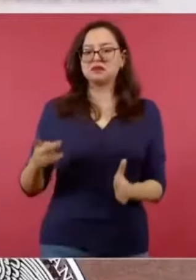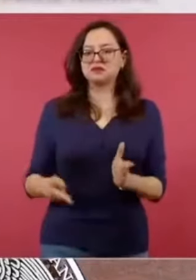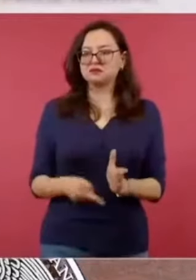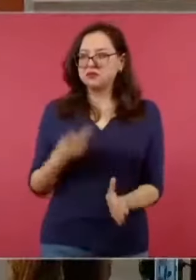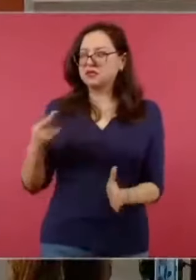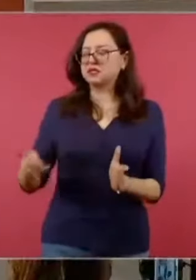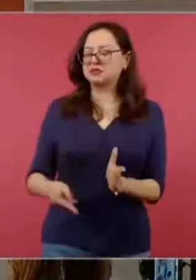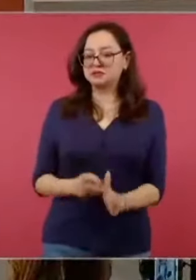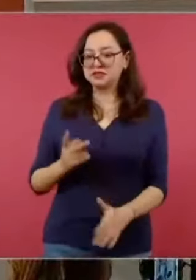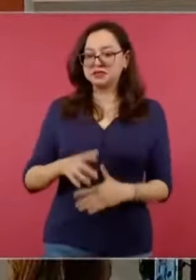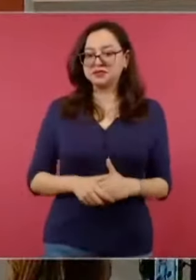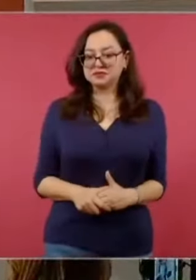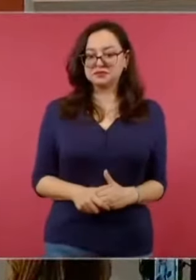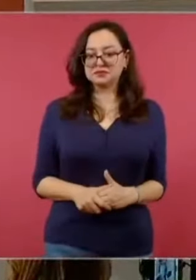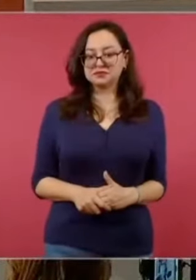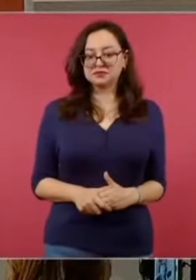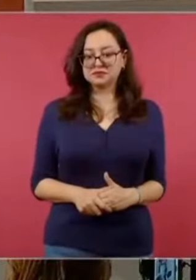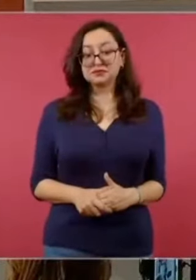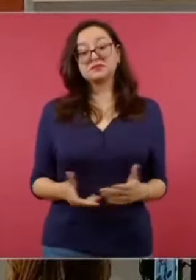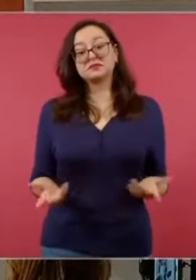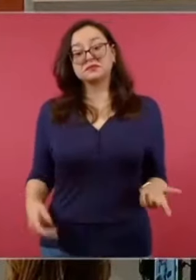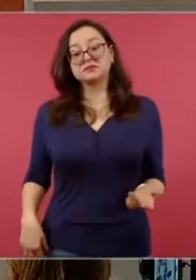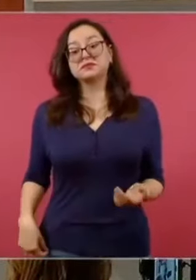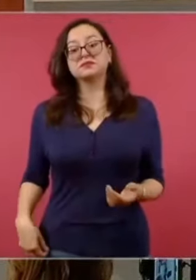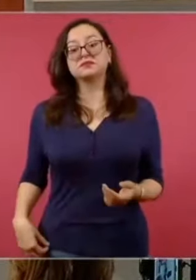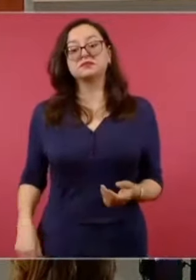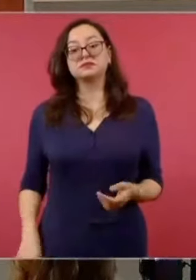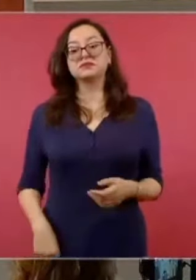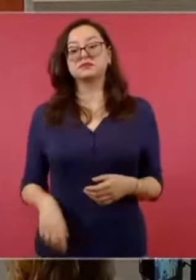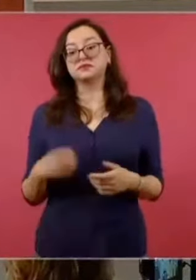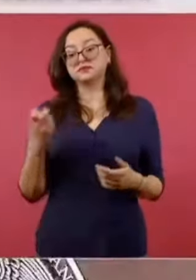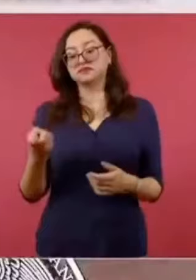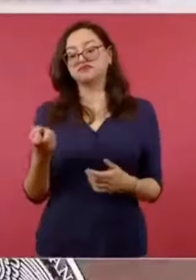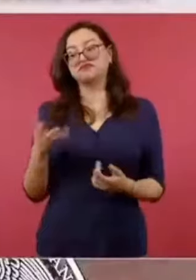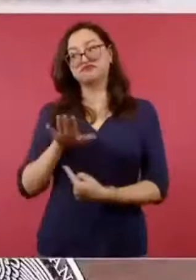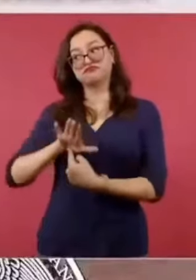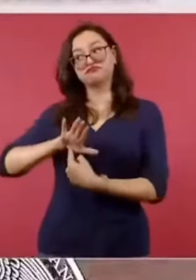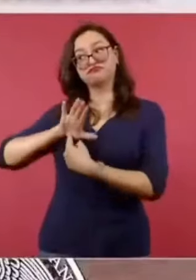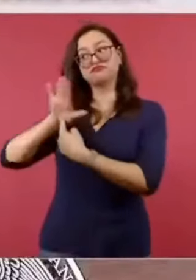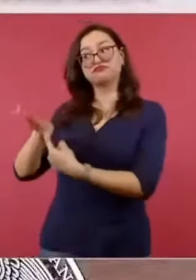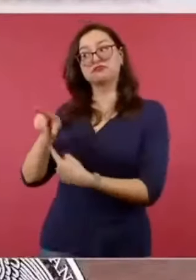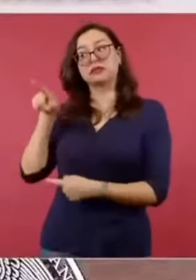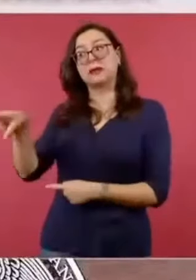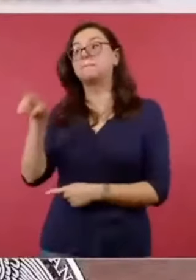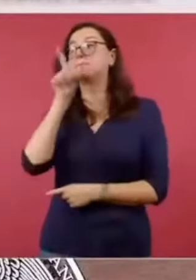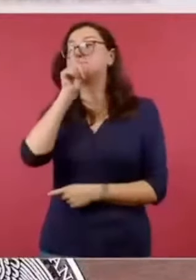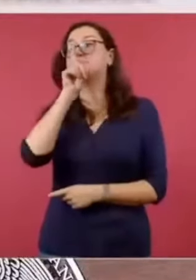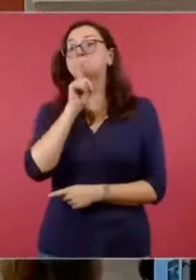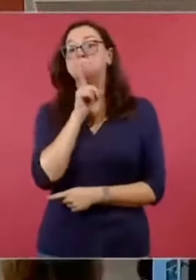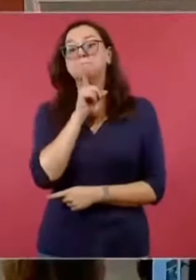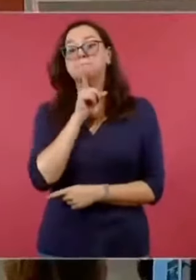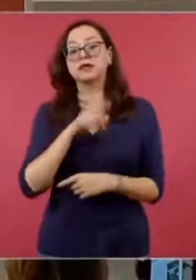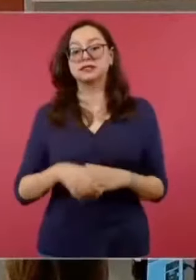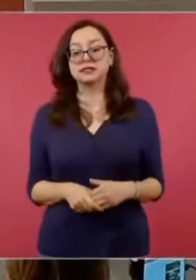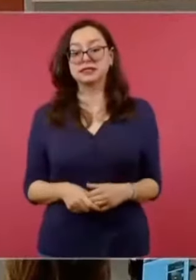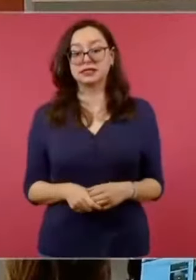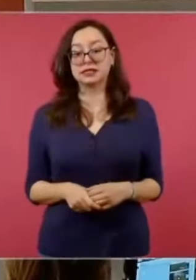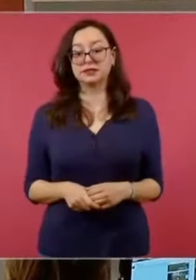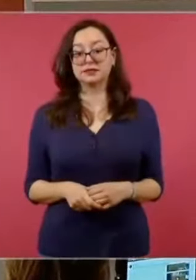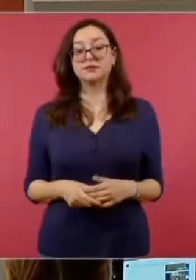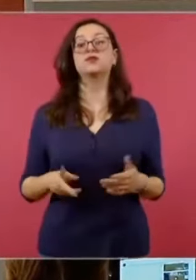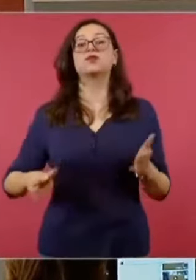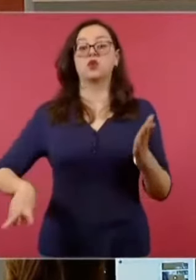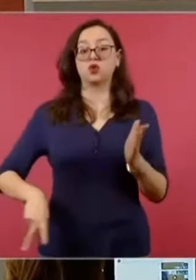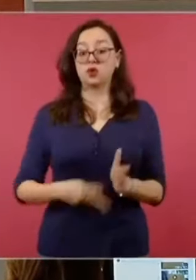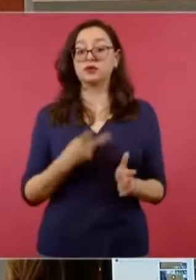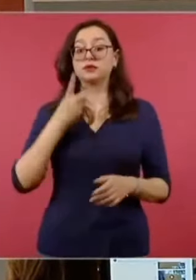desmentir al ministro Luis María Aguilar, no sin antes volver a